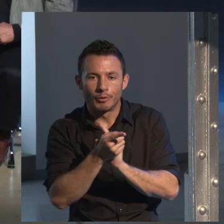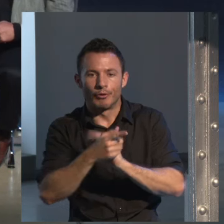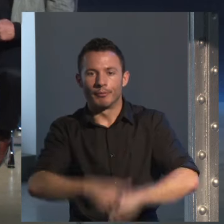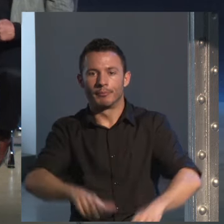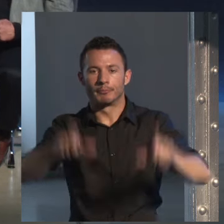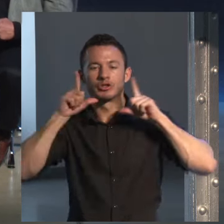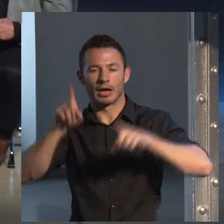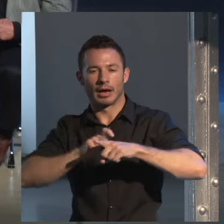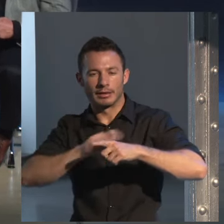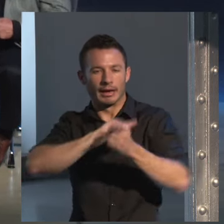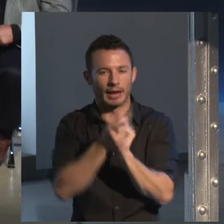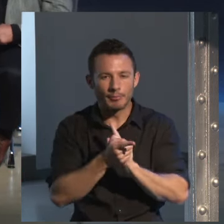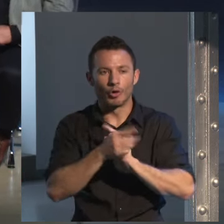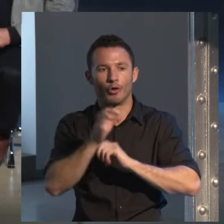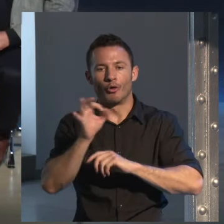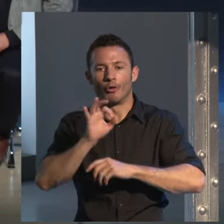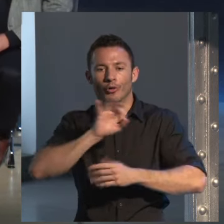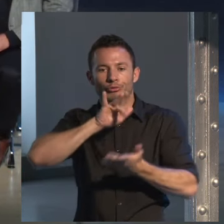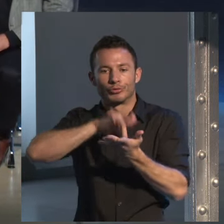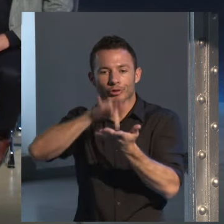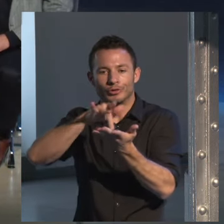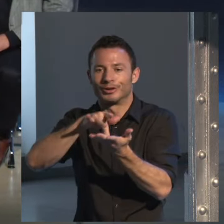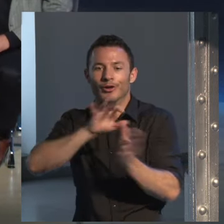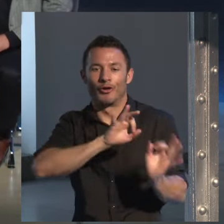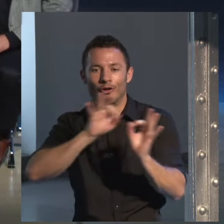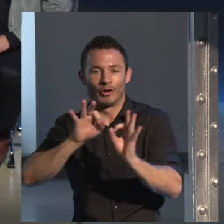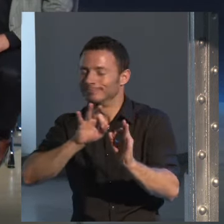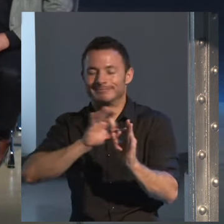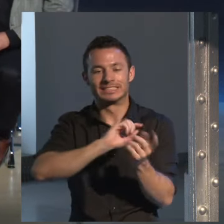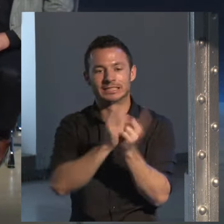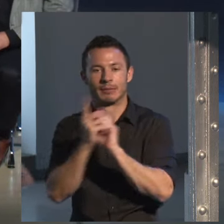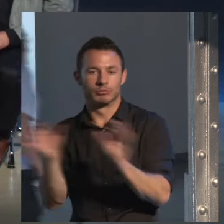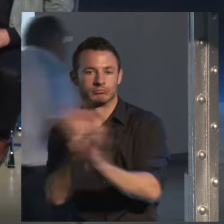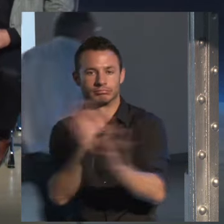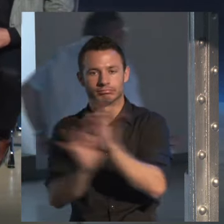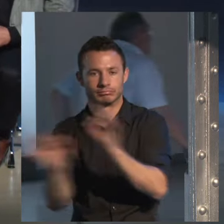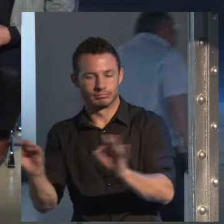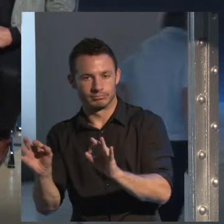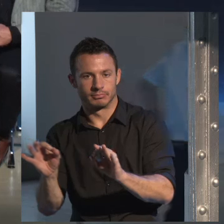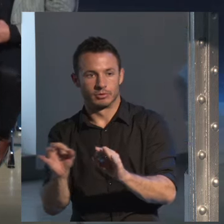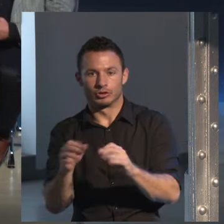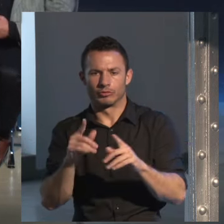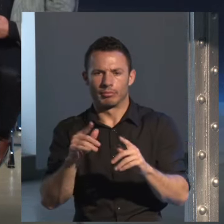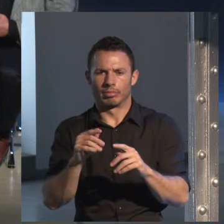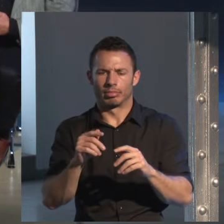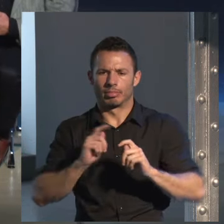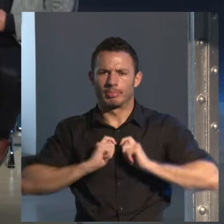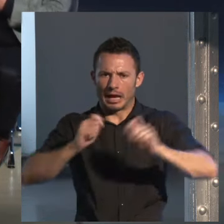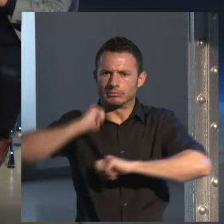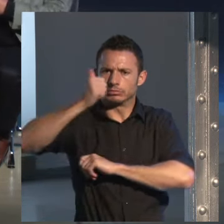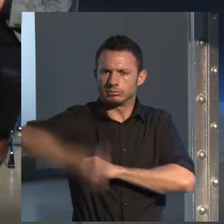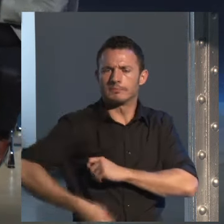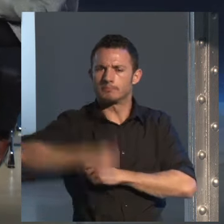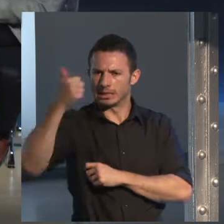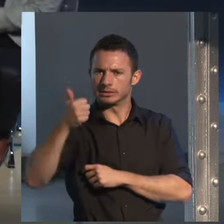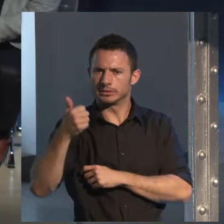acontecimientos. Enriqueces la historia en la medida en que te vas metiendo dentro de ella. Por eso yo